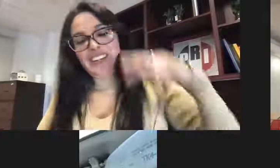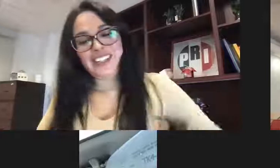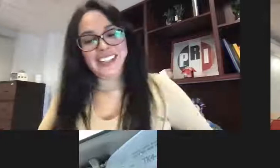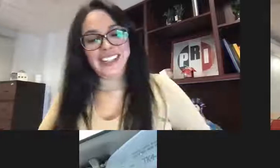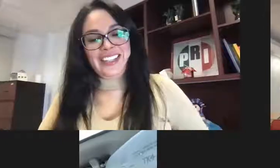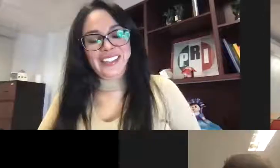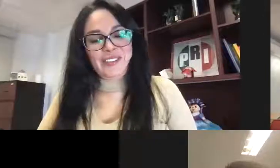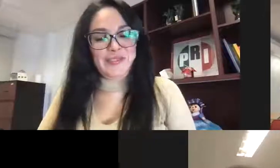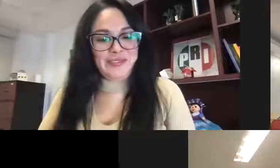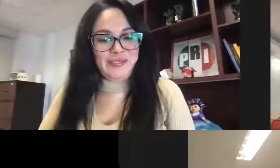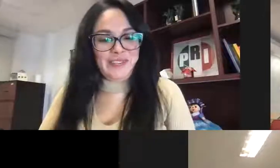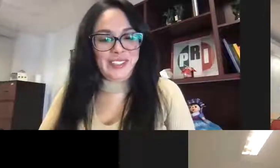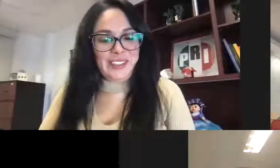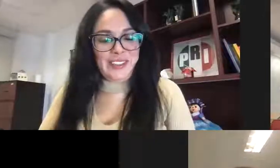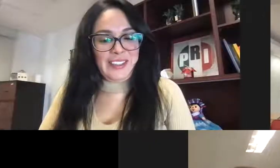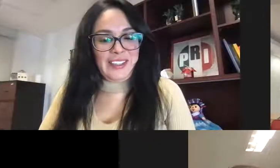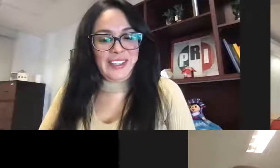Cuídense mucho. Gracias. Gracias. Gracias.